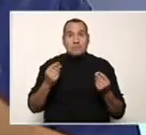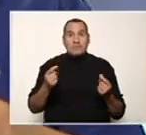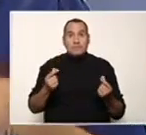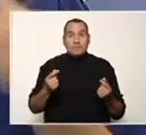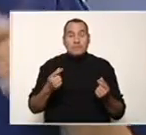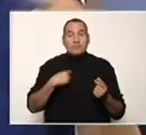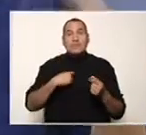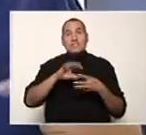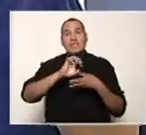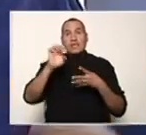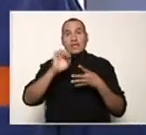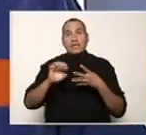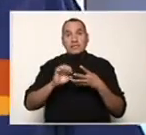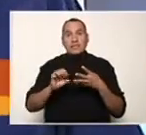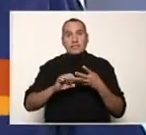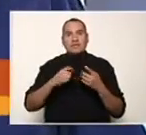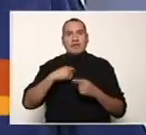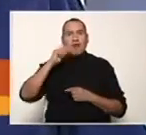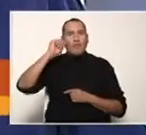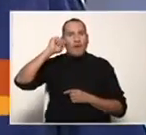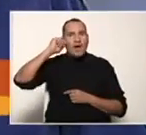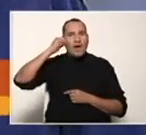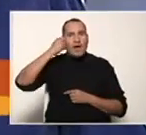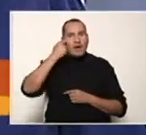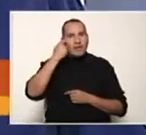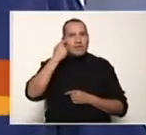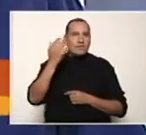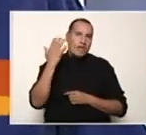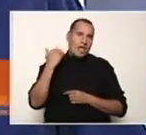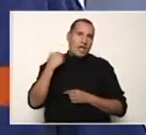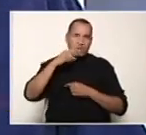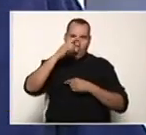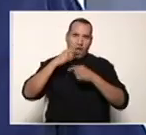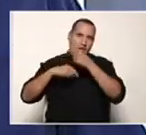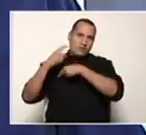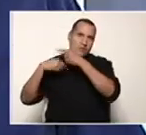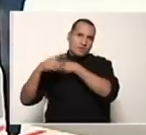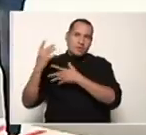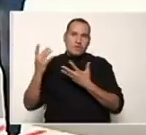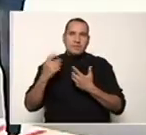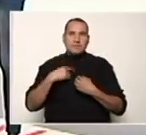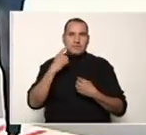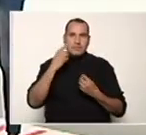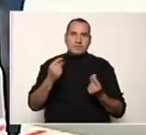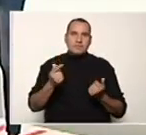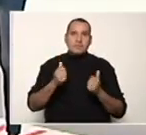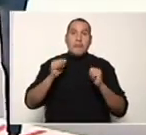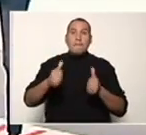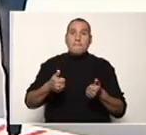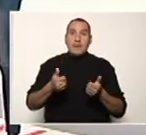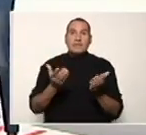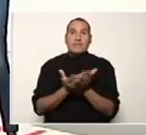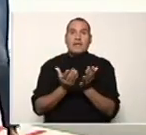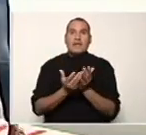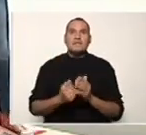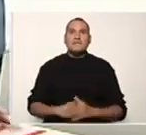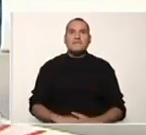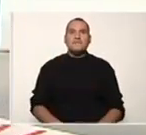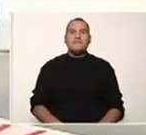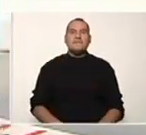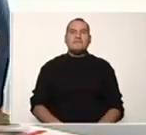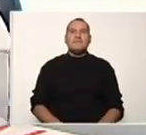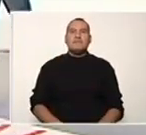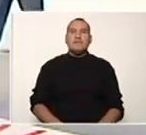ver estrategias que nos van a hacer recordar lo que vimos en años anteriores. Interesante, entonces, Yoselin. Que comience la clase. Que comience la clase. Lo dejamos,